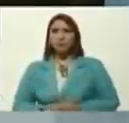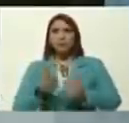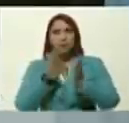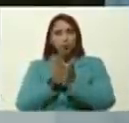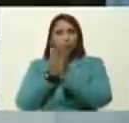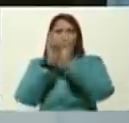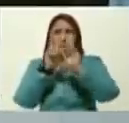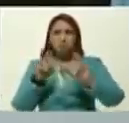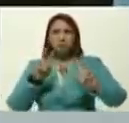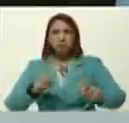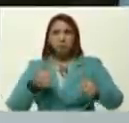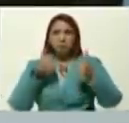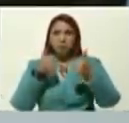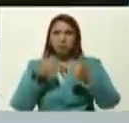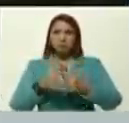bien,